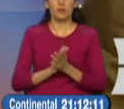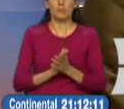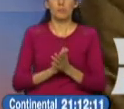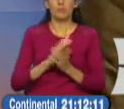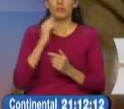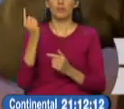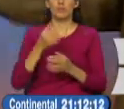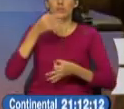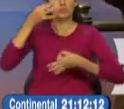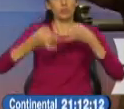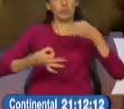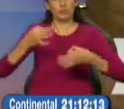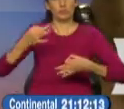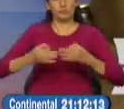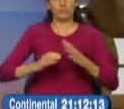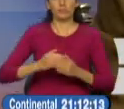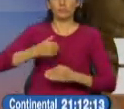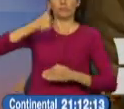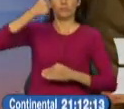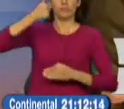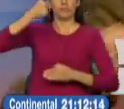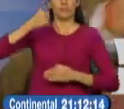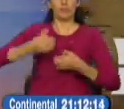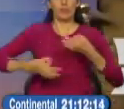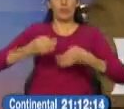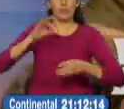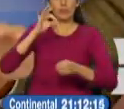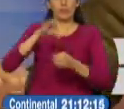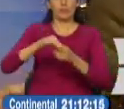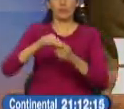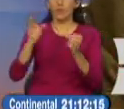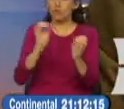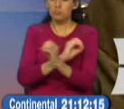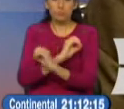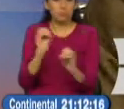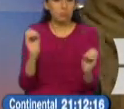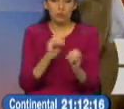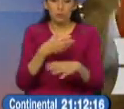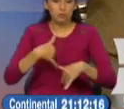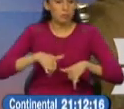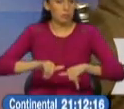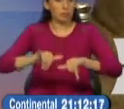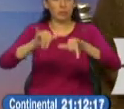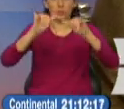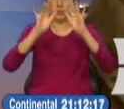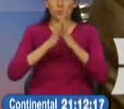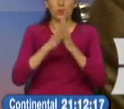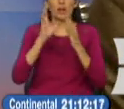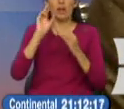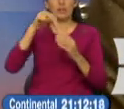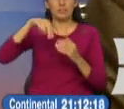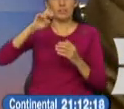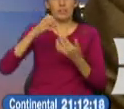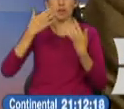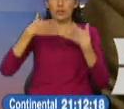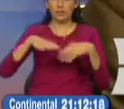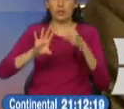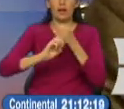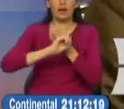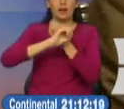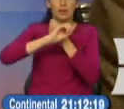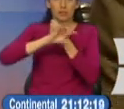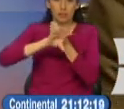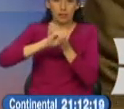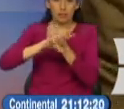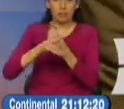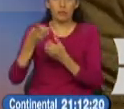Contencioso Electoral, que es la máxima instancia, nos diga que no existen recursos pendientes, solo ahí el Consejo Nacional Electoral se encuentra habilitado